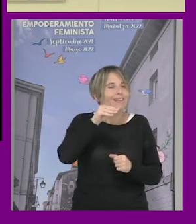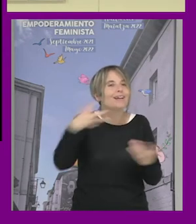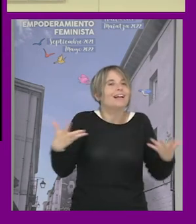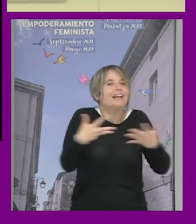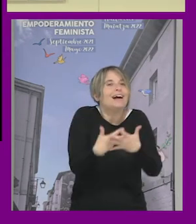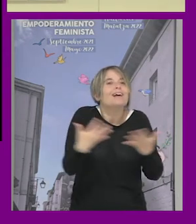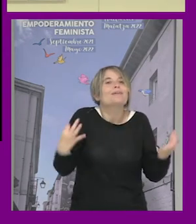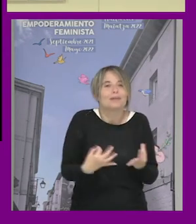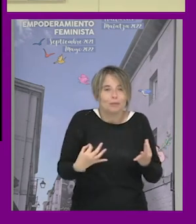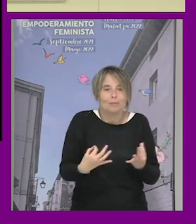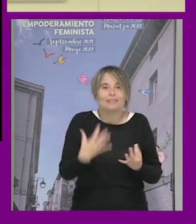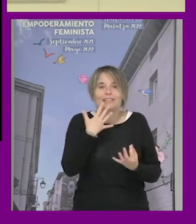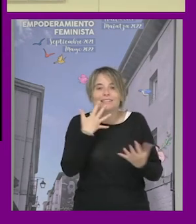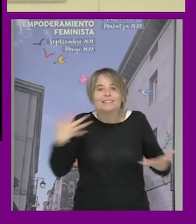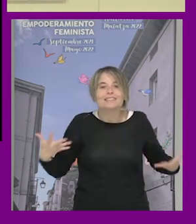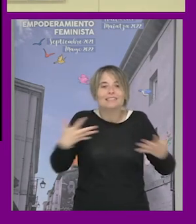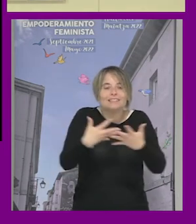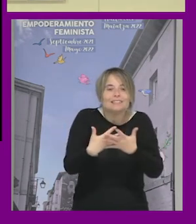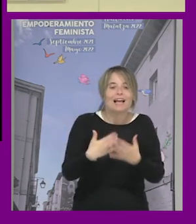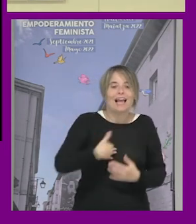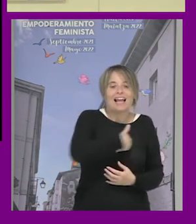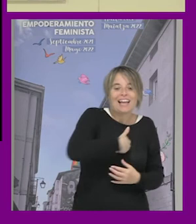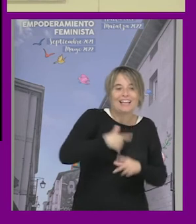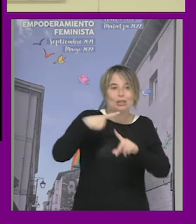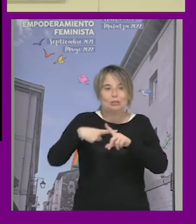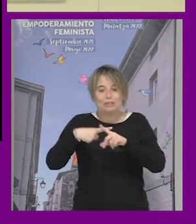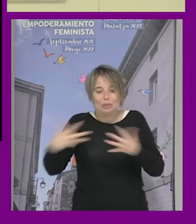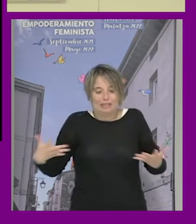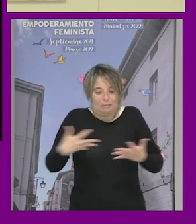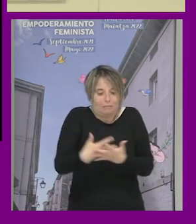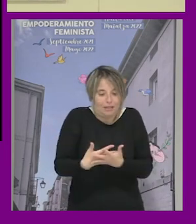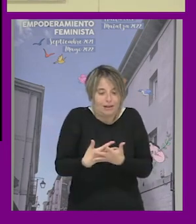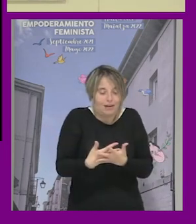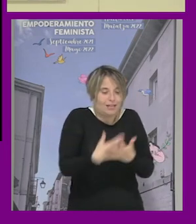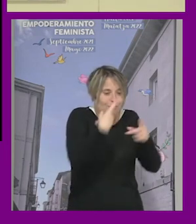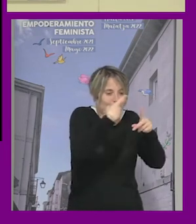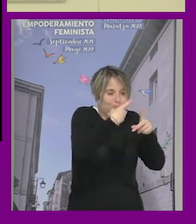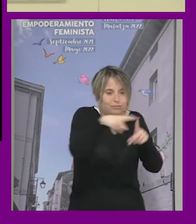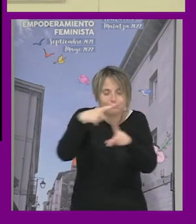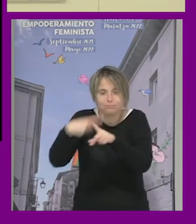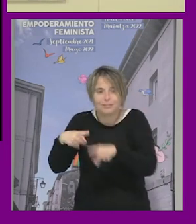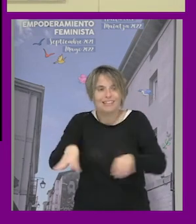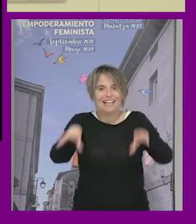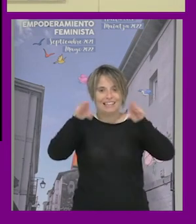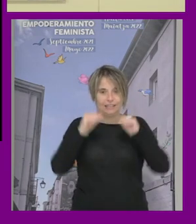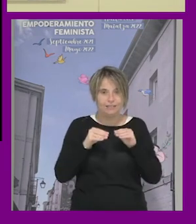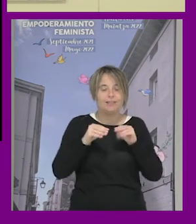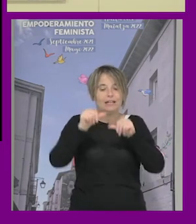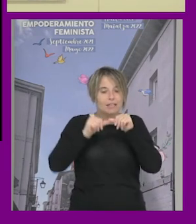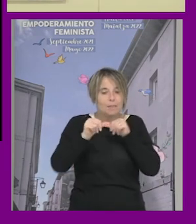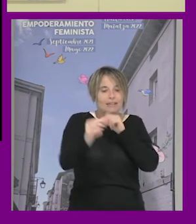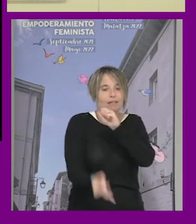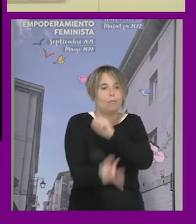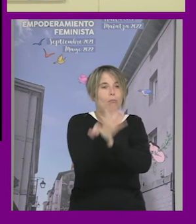y qué pasa cuando estamos cruzando en ese caso género y sexualidad y entender las diferencias cualitativas y a partir de ahí hacer las políticas